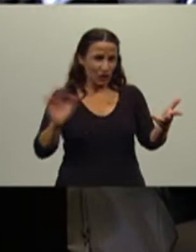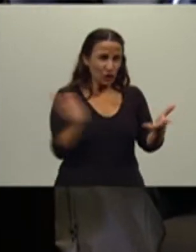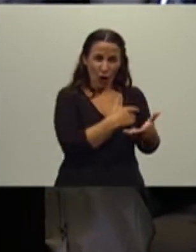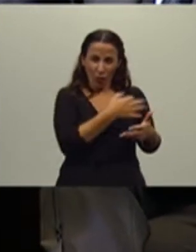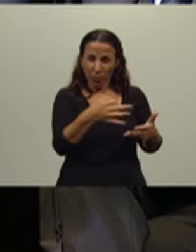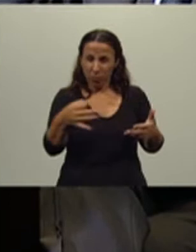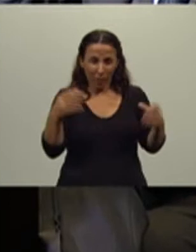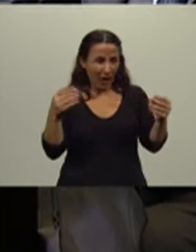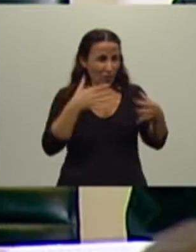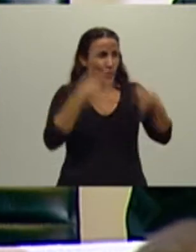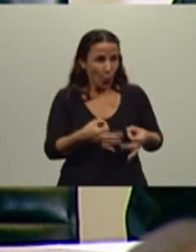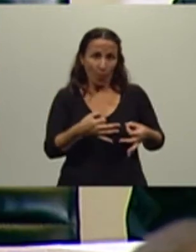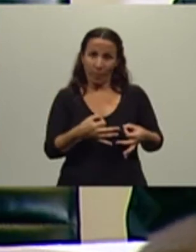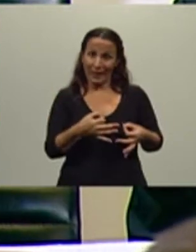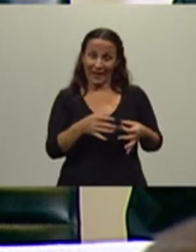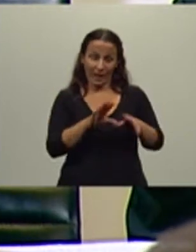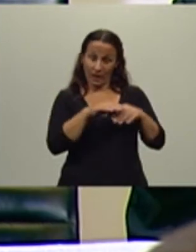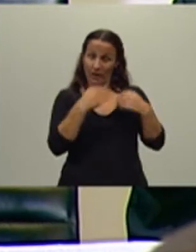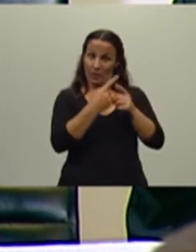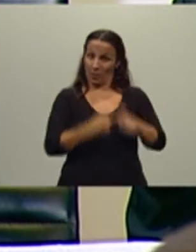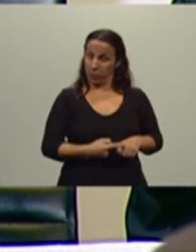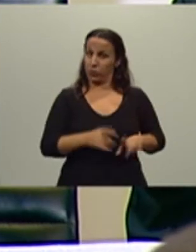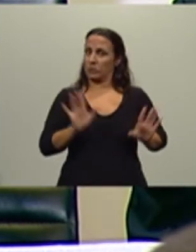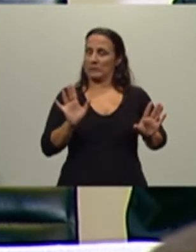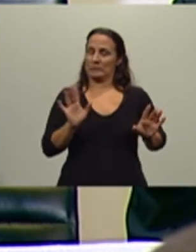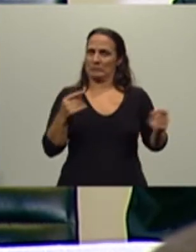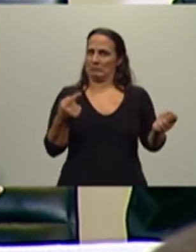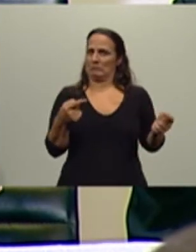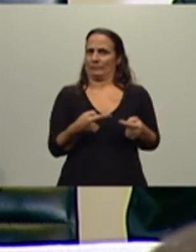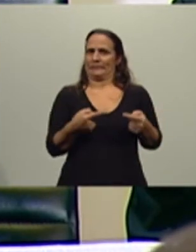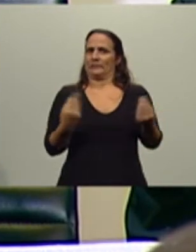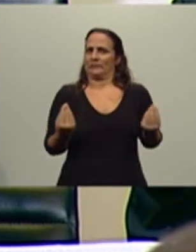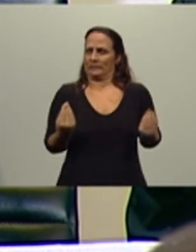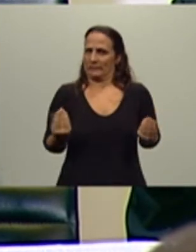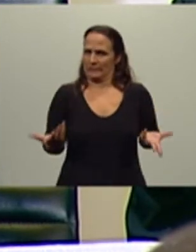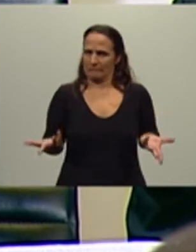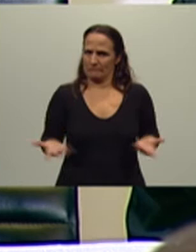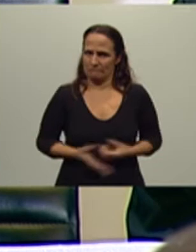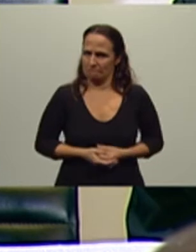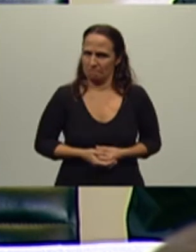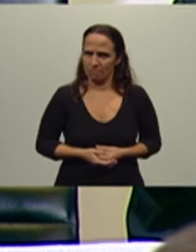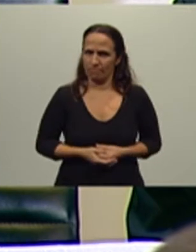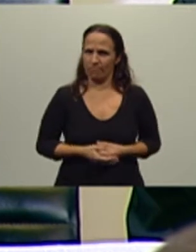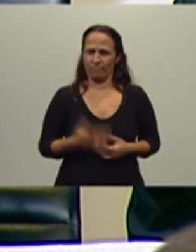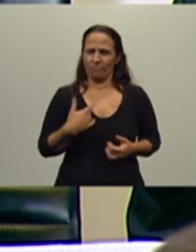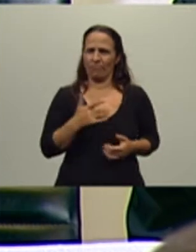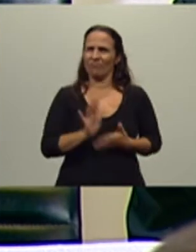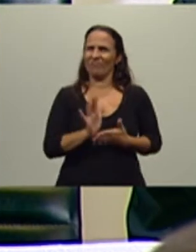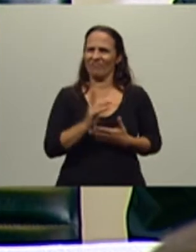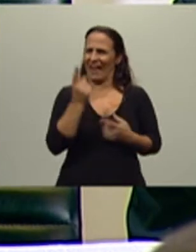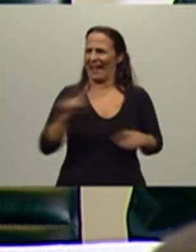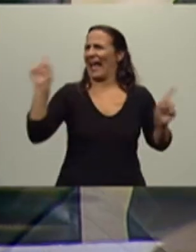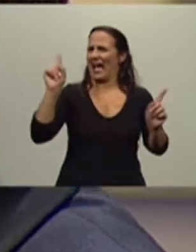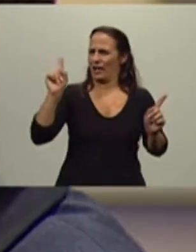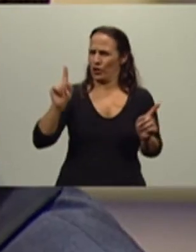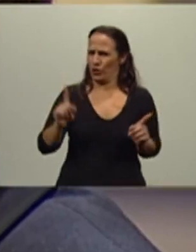detallista, no me dan para nada. Me dan a cosa realmente de cosa rara.